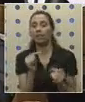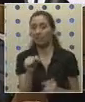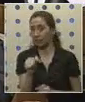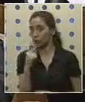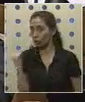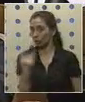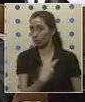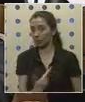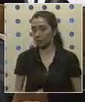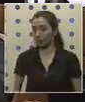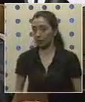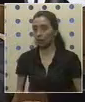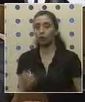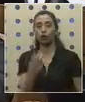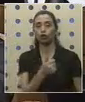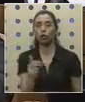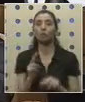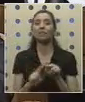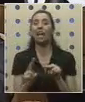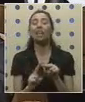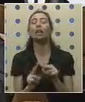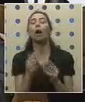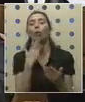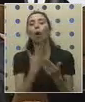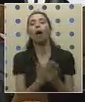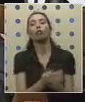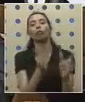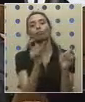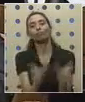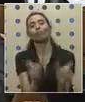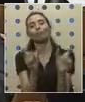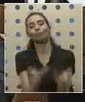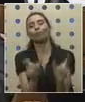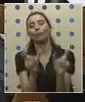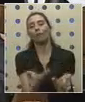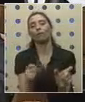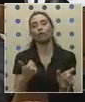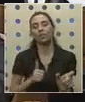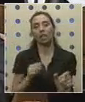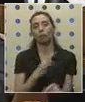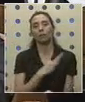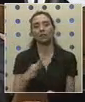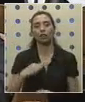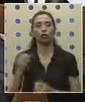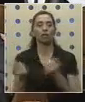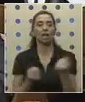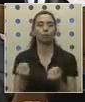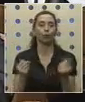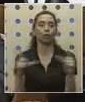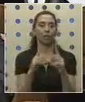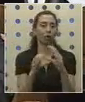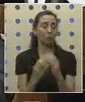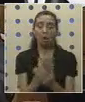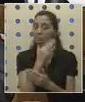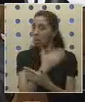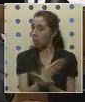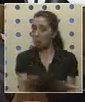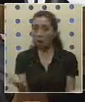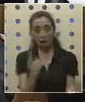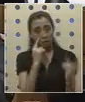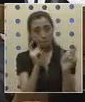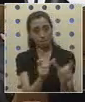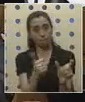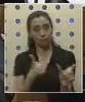que sólo se subsana cuando hay fiscalizaciones efectivas por parte del Ministerio de Transporte y Telecomunicaciones. Si no hay fiscalización,